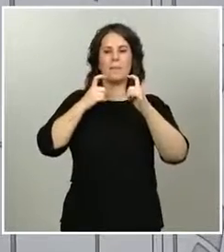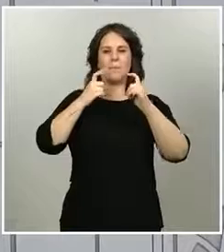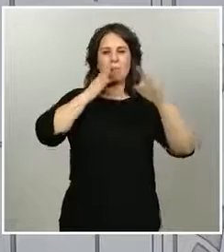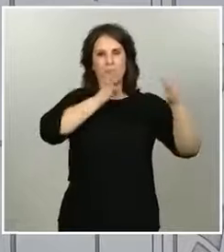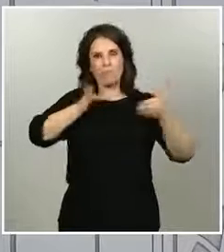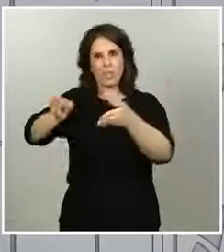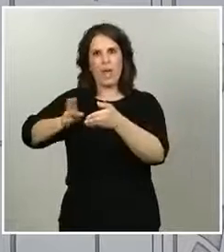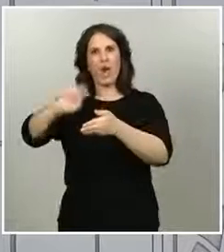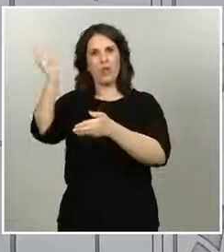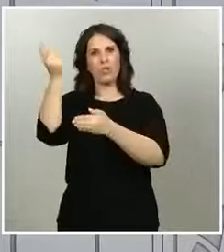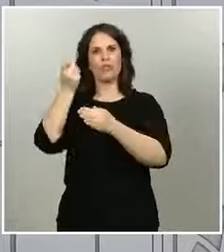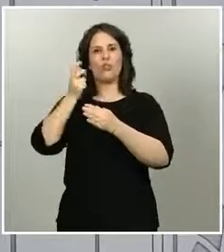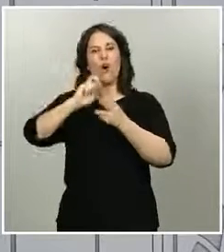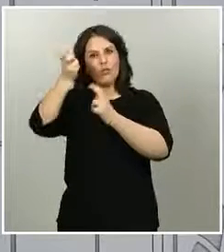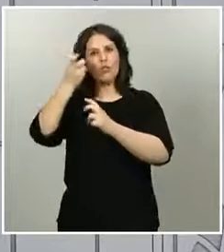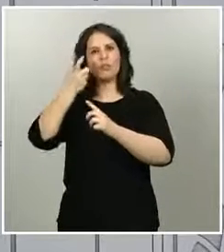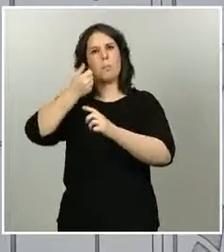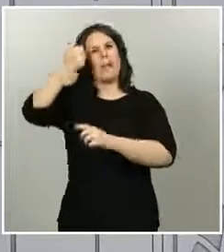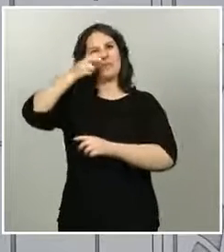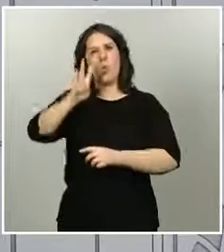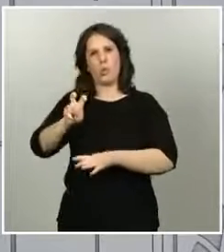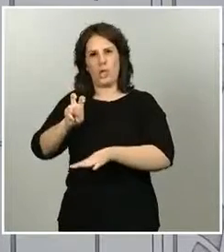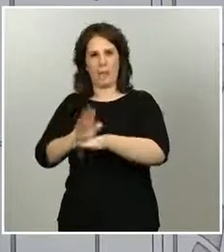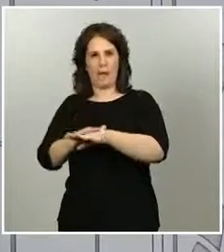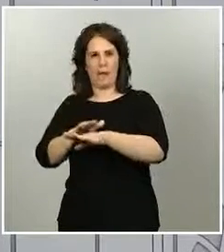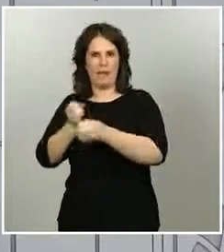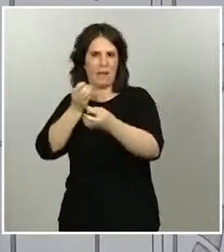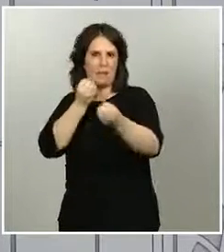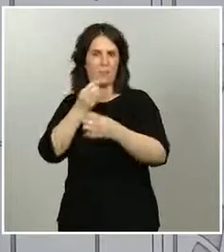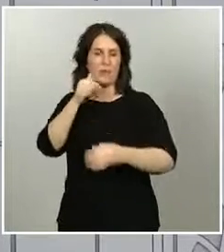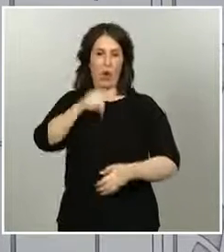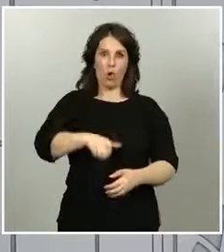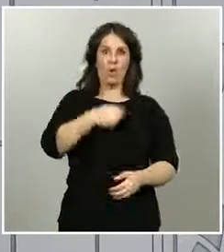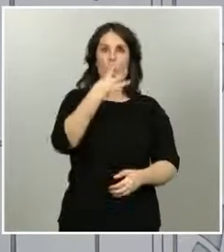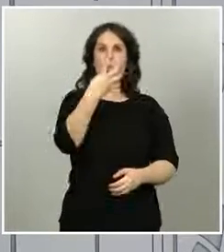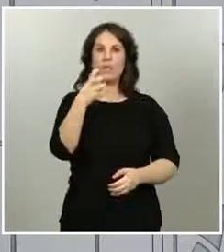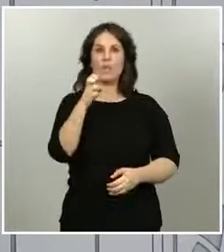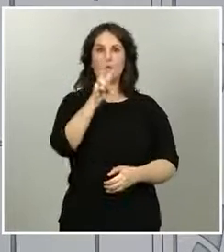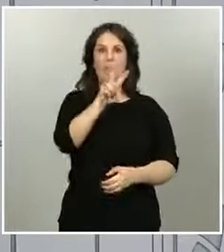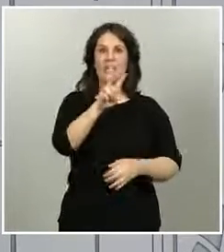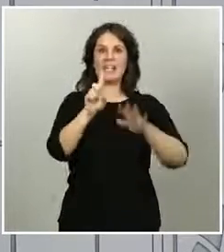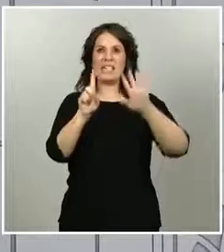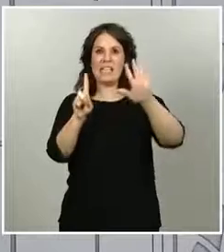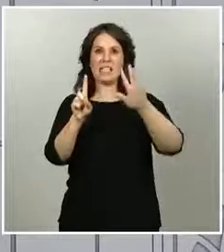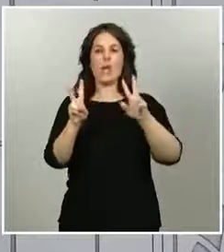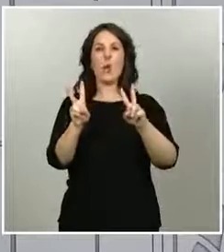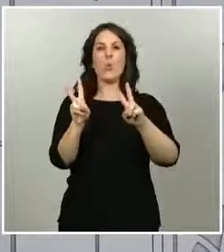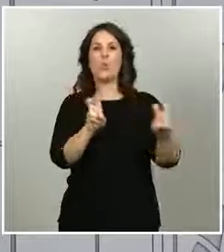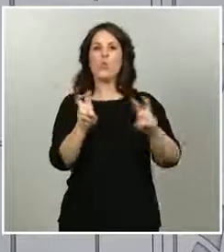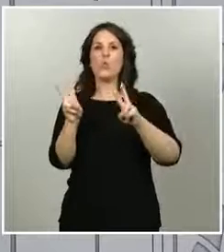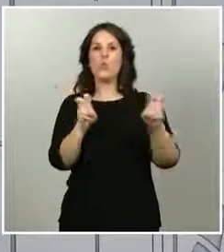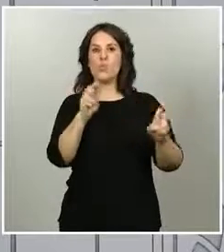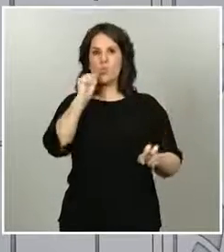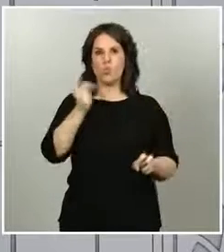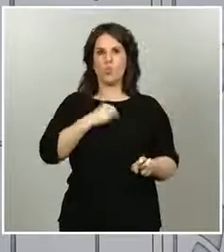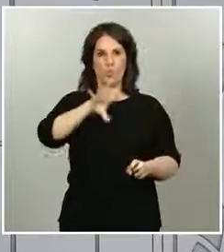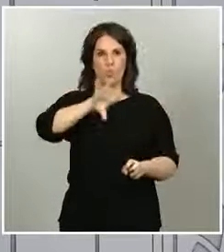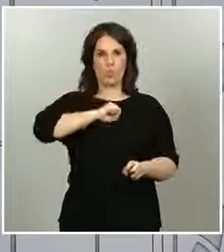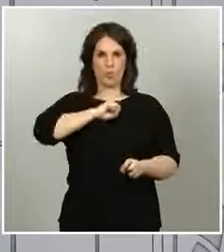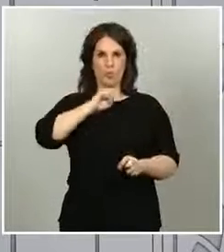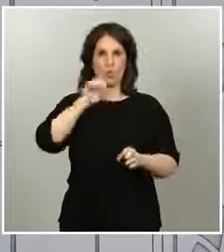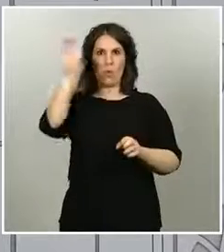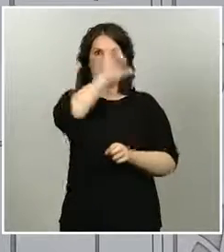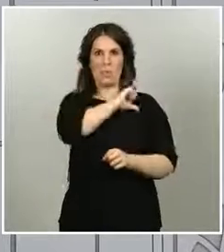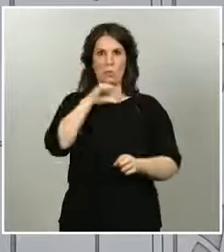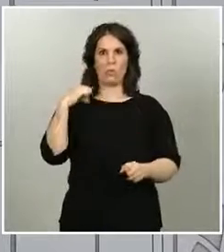En todo caso, los datos de hoy indican que hemos tenido 426 nuevos casos notificados por las comunidades autónomas, lo que representa un incremento del